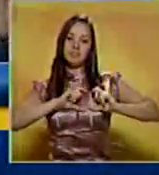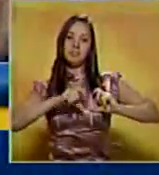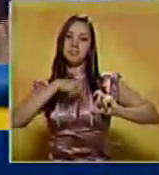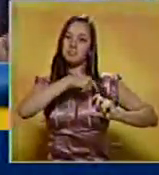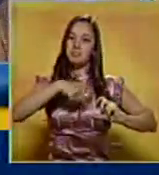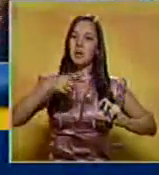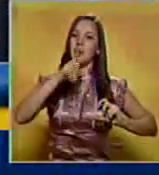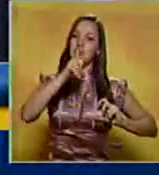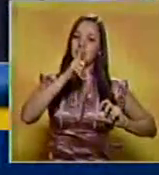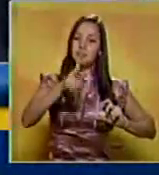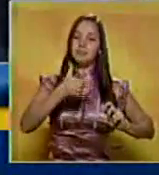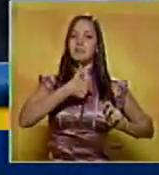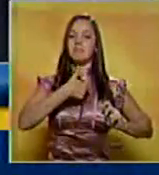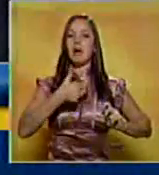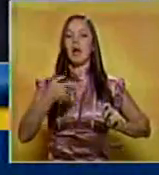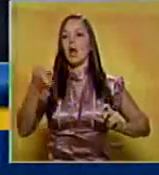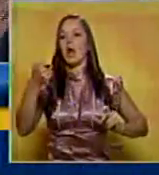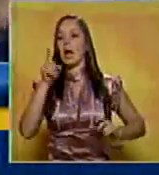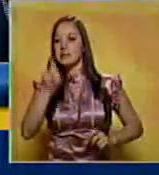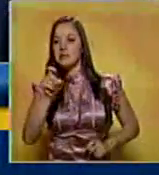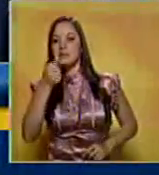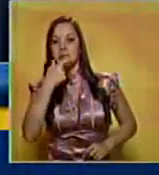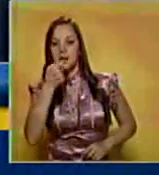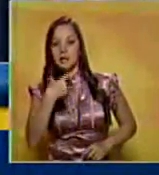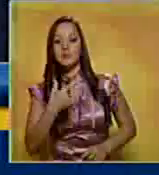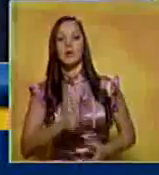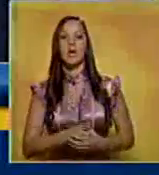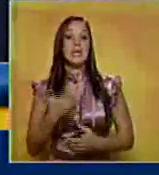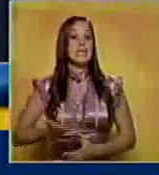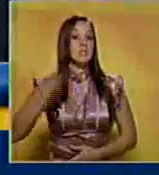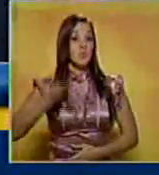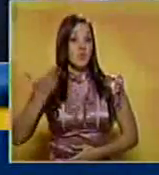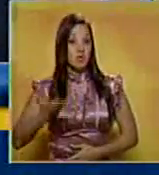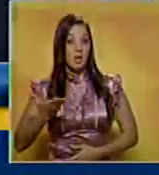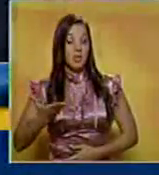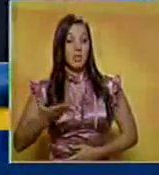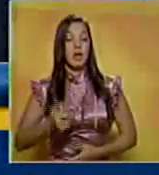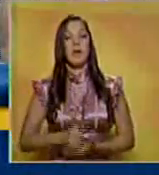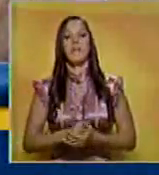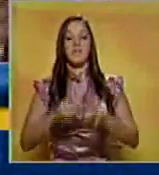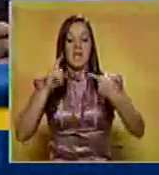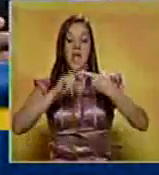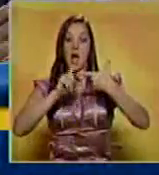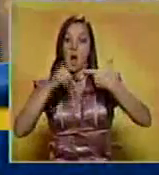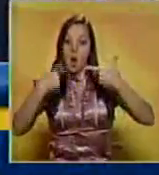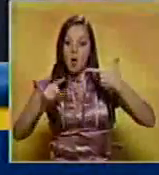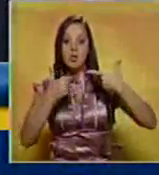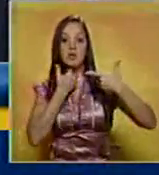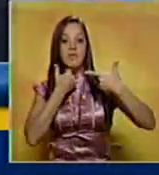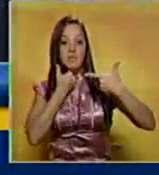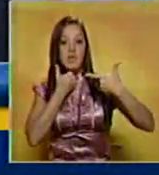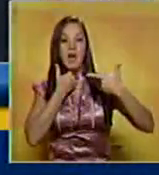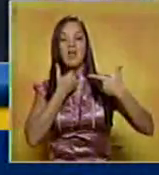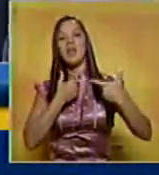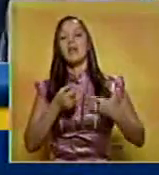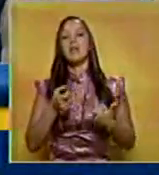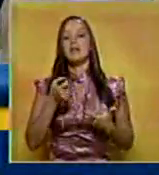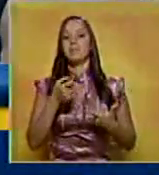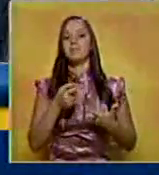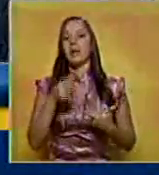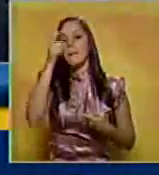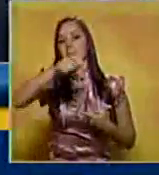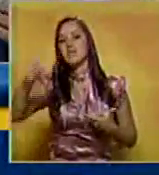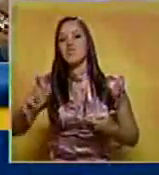enfermedades crónicas no transmisibles, enfermedades cardiovasculares, enfermedades endocrinometabólicas, para las personas que consumen